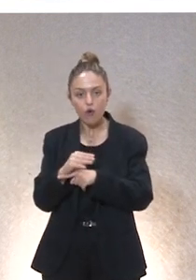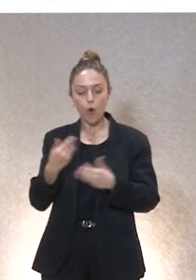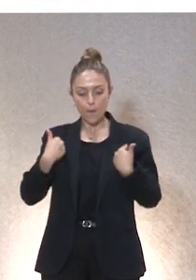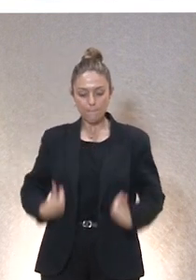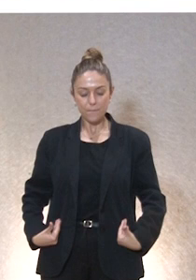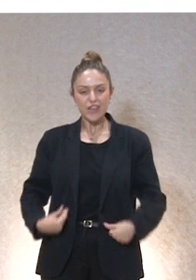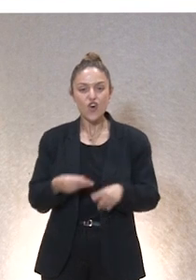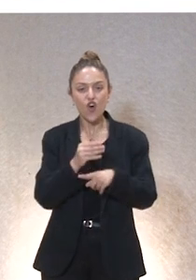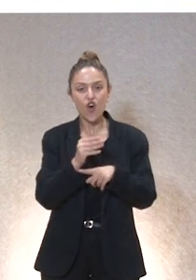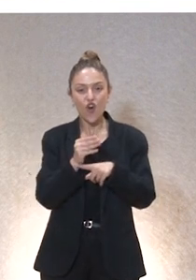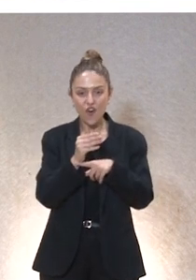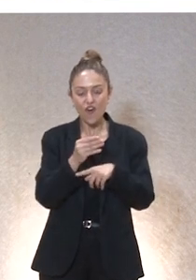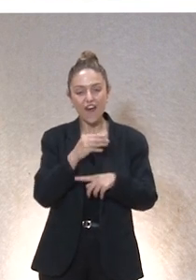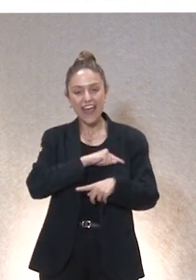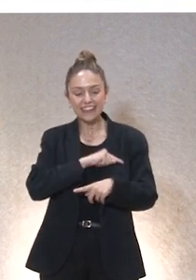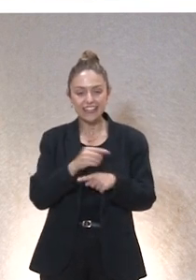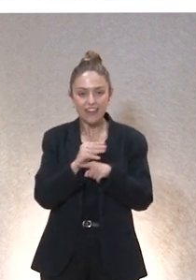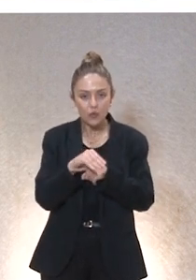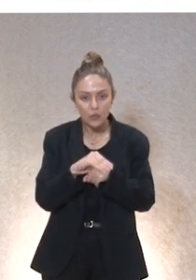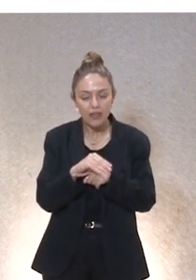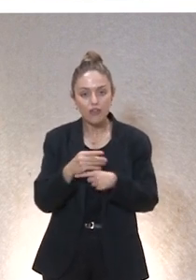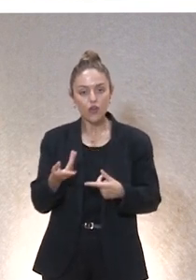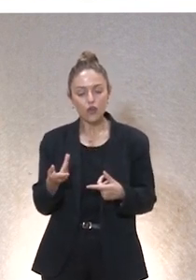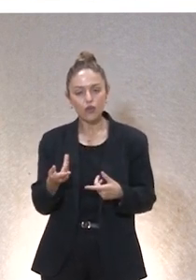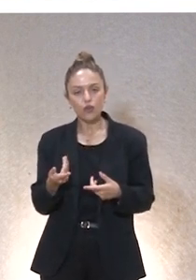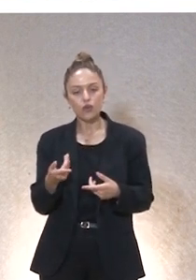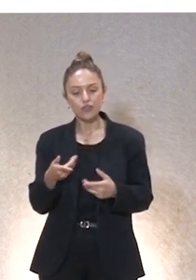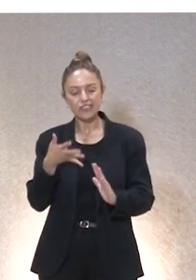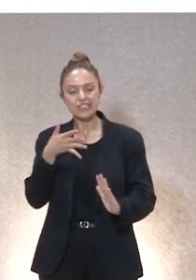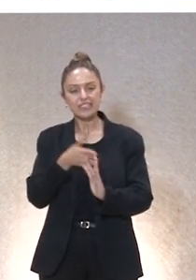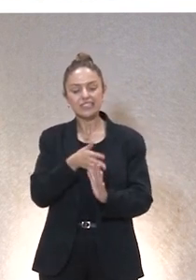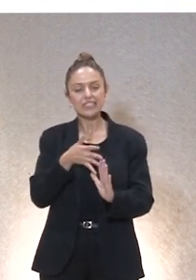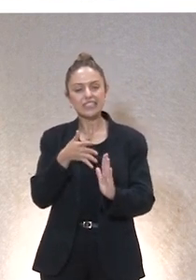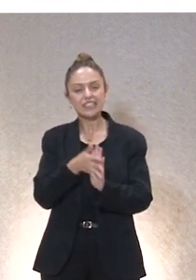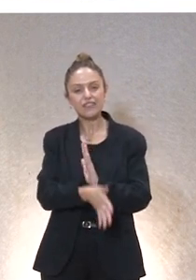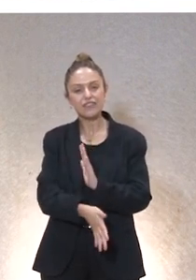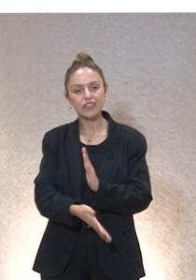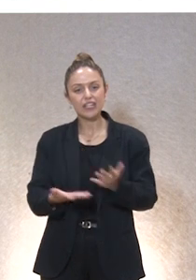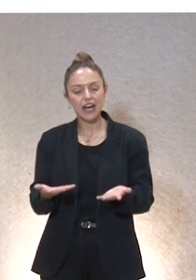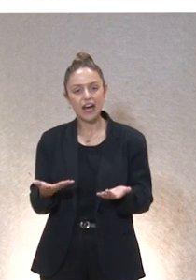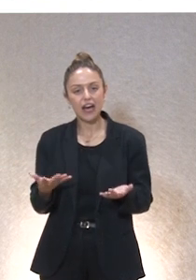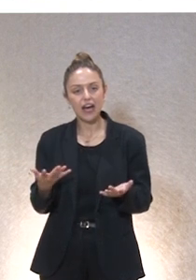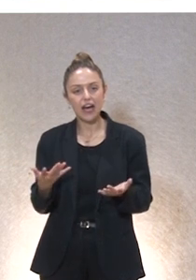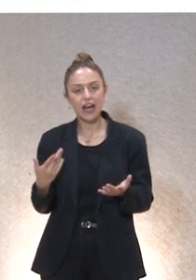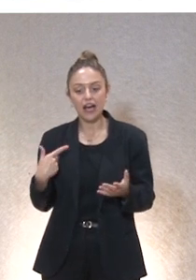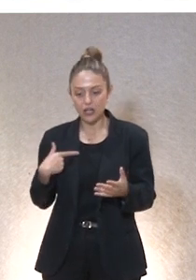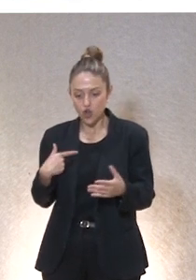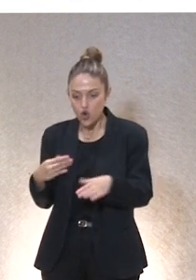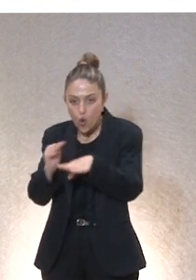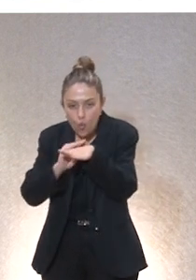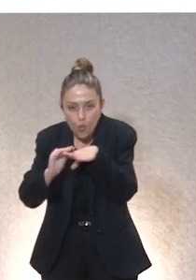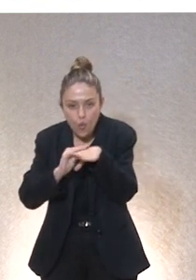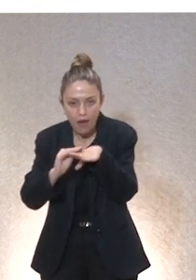cuidado, cuando hablamos de inclusión o del cuidado en clave de inclusión, estamos hablando de una actividad relacionada con la cura, con lo que